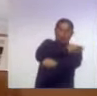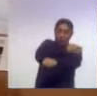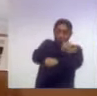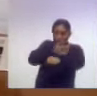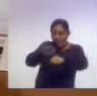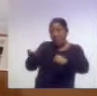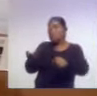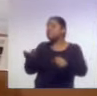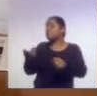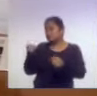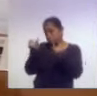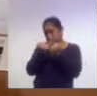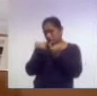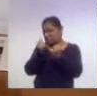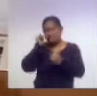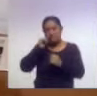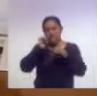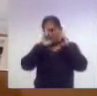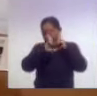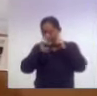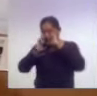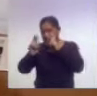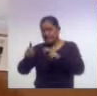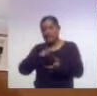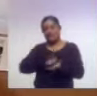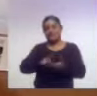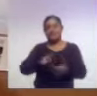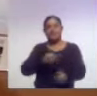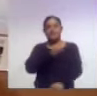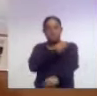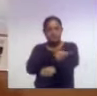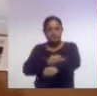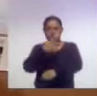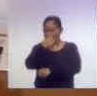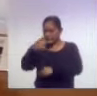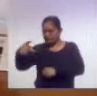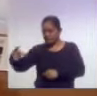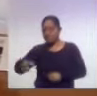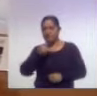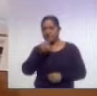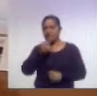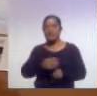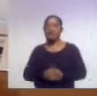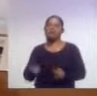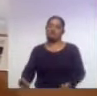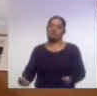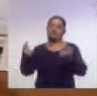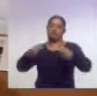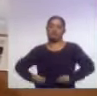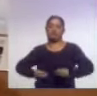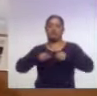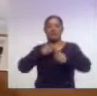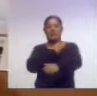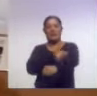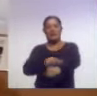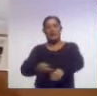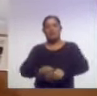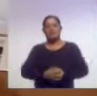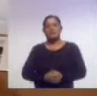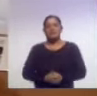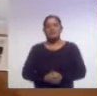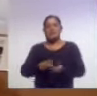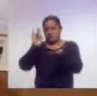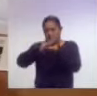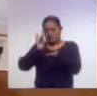siempre es respetando el derecho a la familia, el derecho de los niños, a crecer y vivir en familia. Perfectamente. Pues,